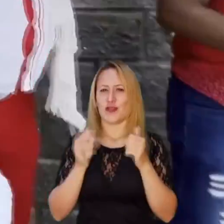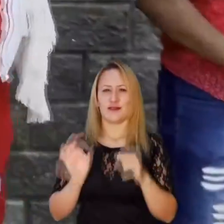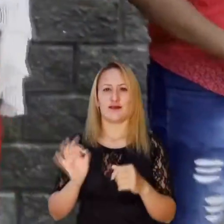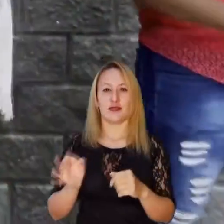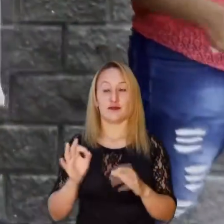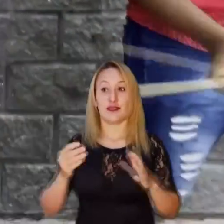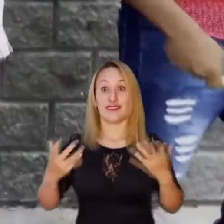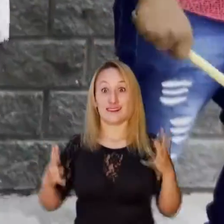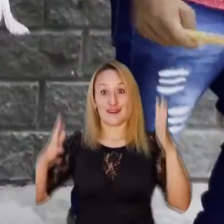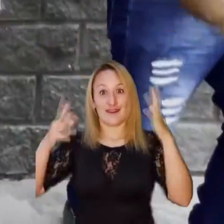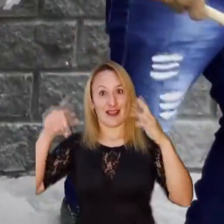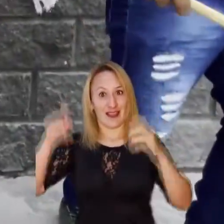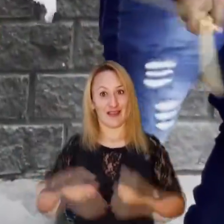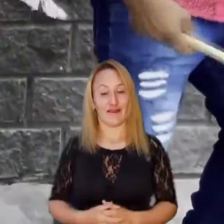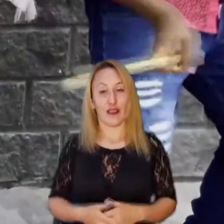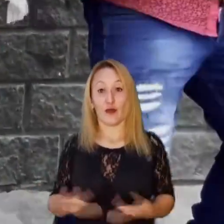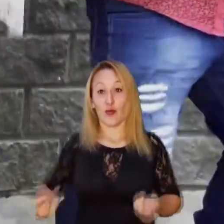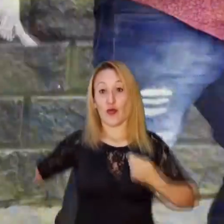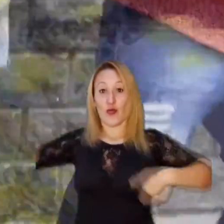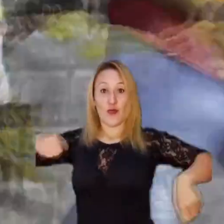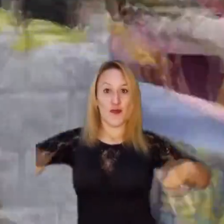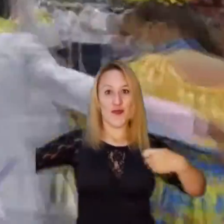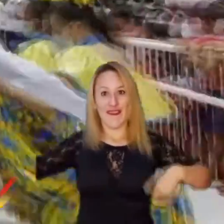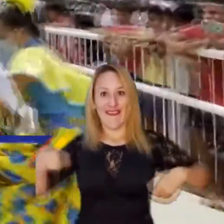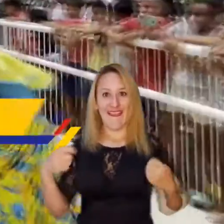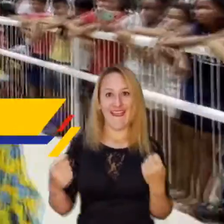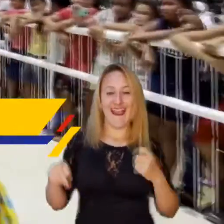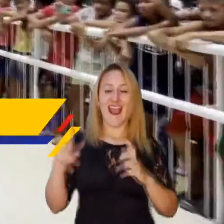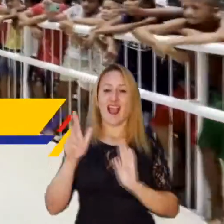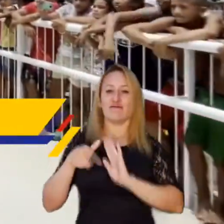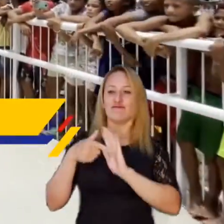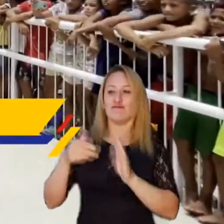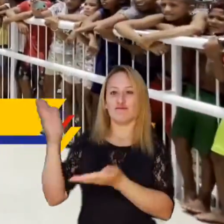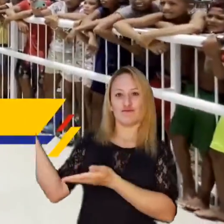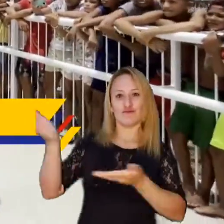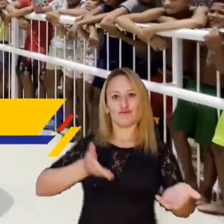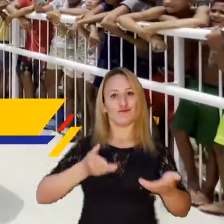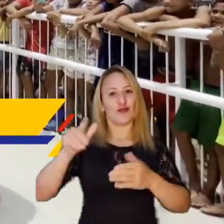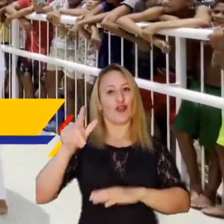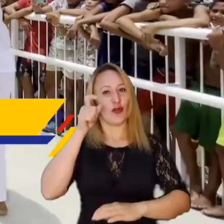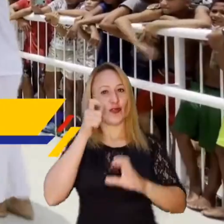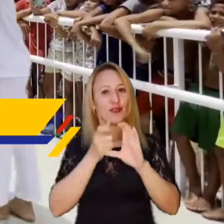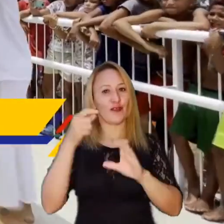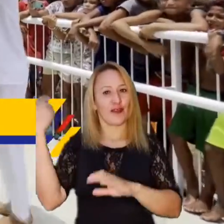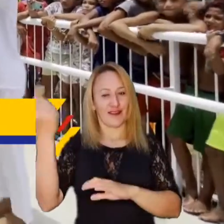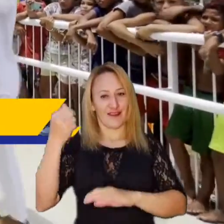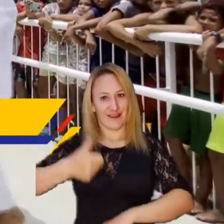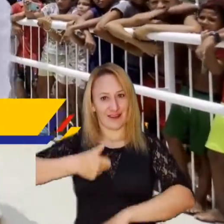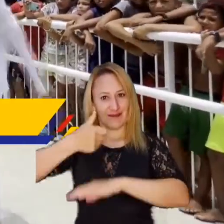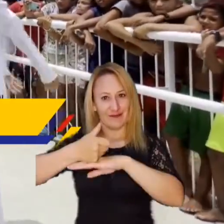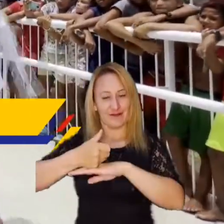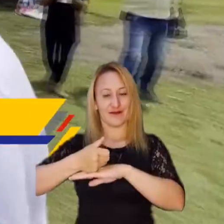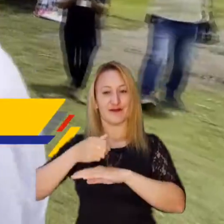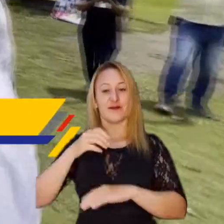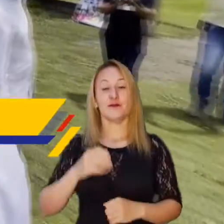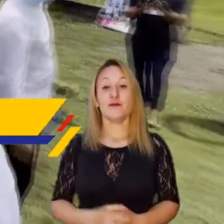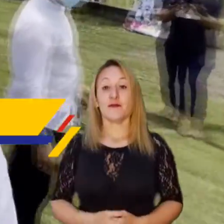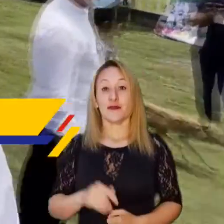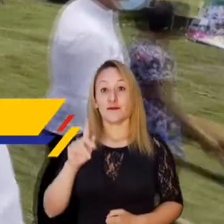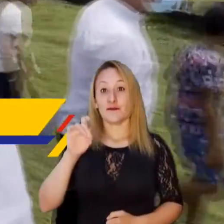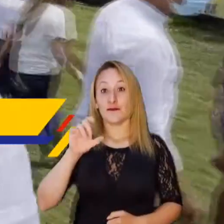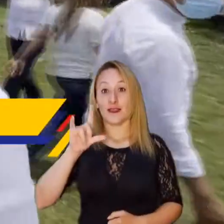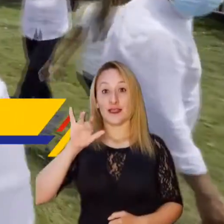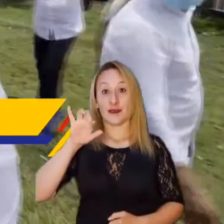Como las buenas noticias siempre hay que celebrarlas, con cumbia recibieron al Contralor General Carlos Felipe Córdoba en el